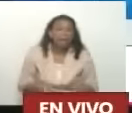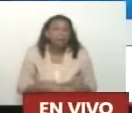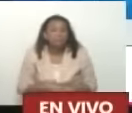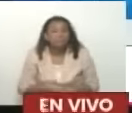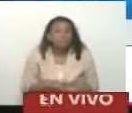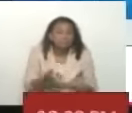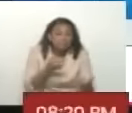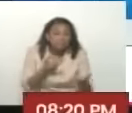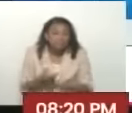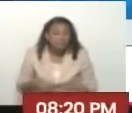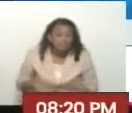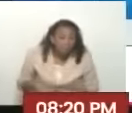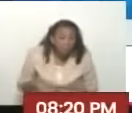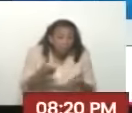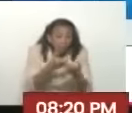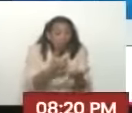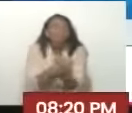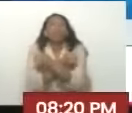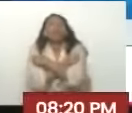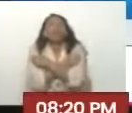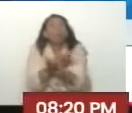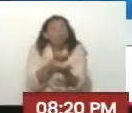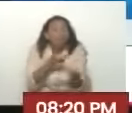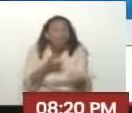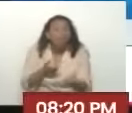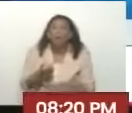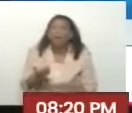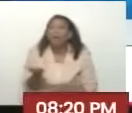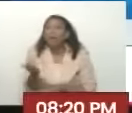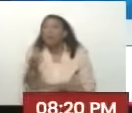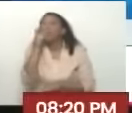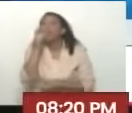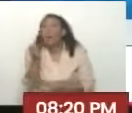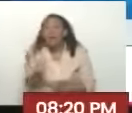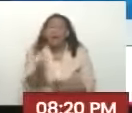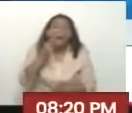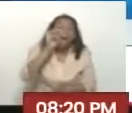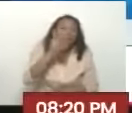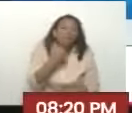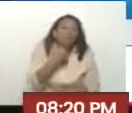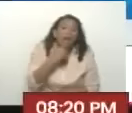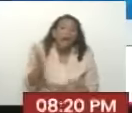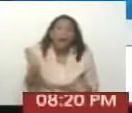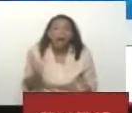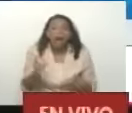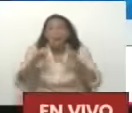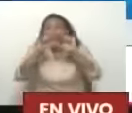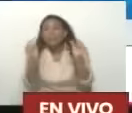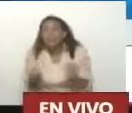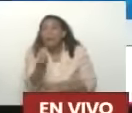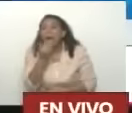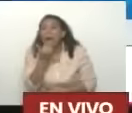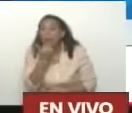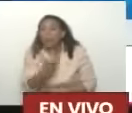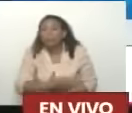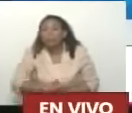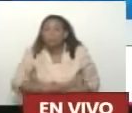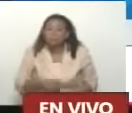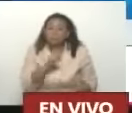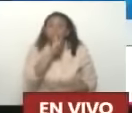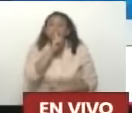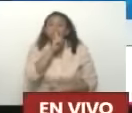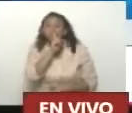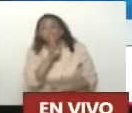Y se puso A ver un cadáver Ahí Para que le sirvieran Una sopita Le sirvieran café Una empanadita Entonces